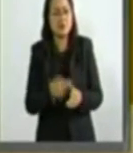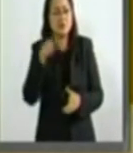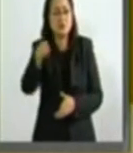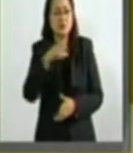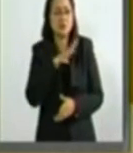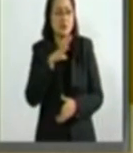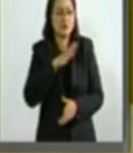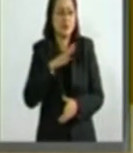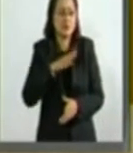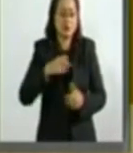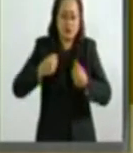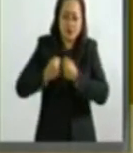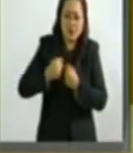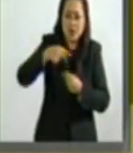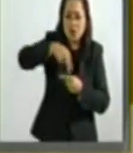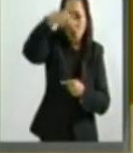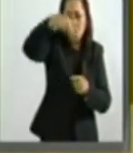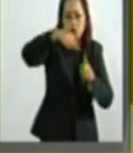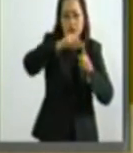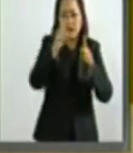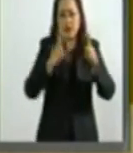encuentran en nuestras fronteras norte